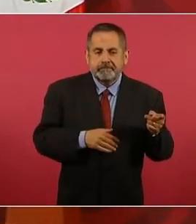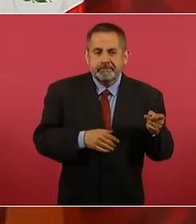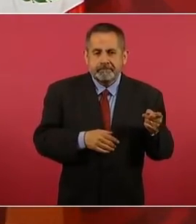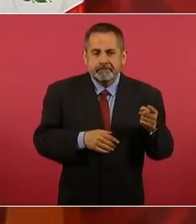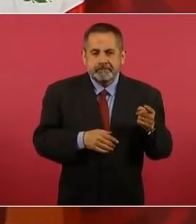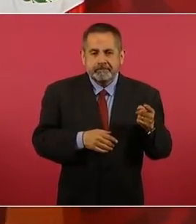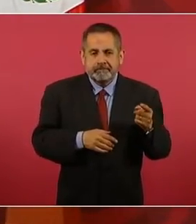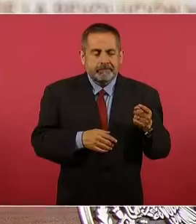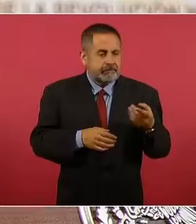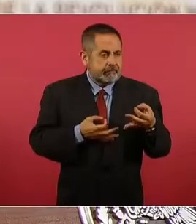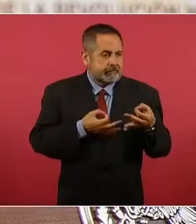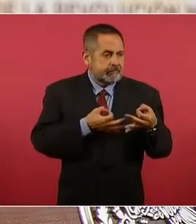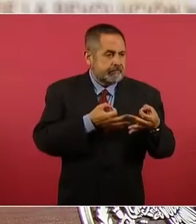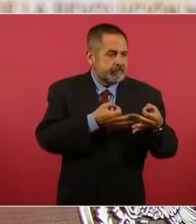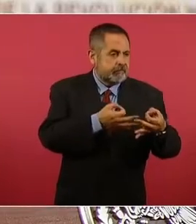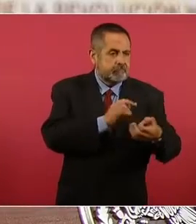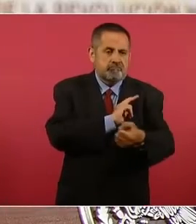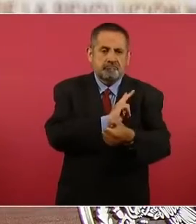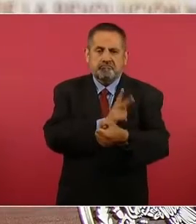tentaciones del poder.